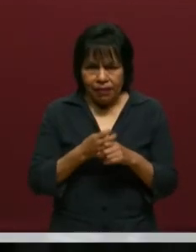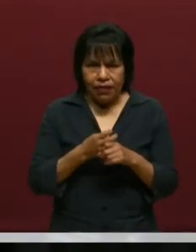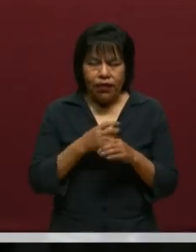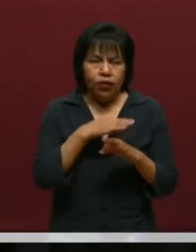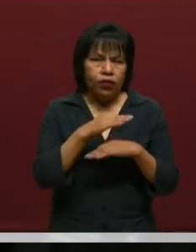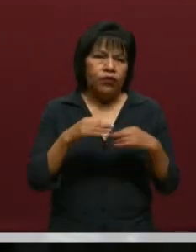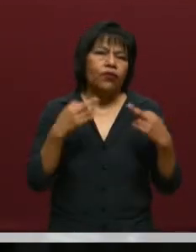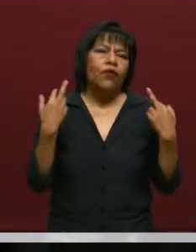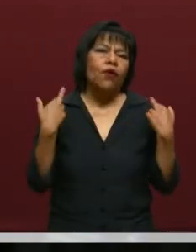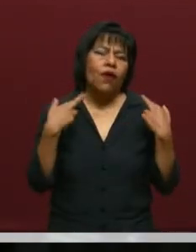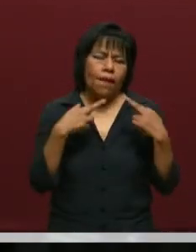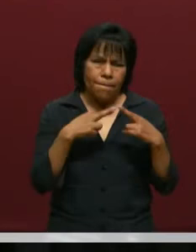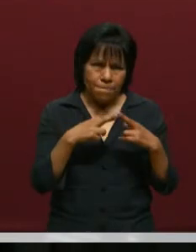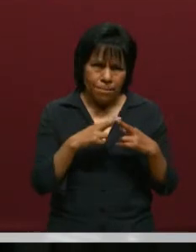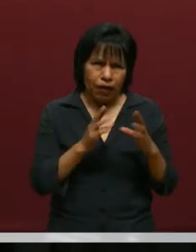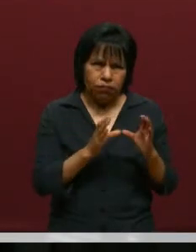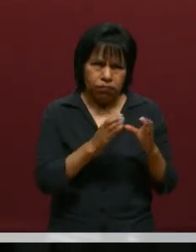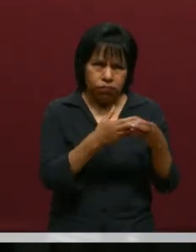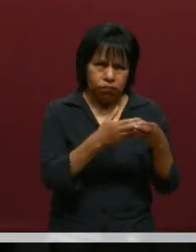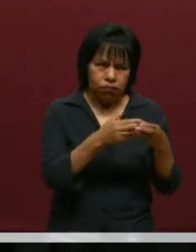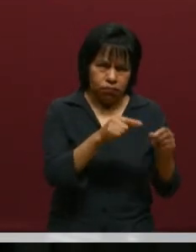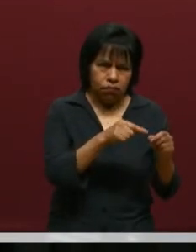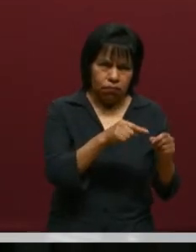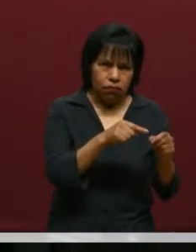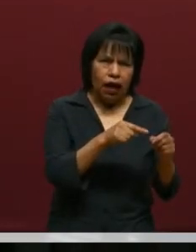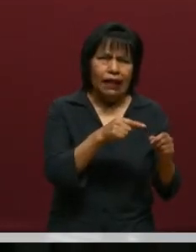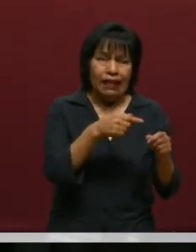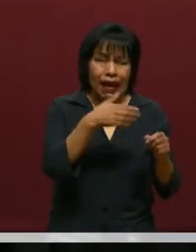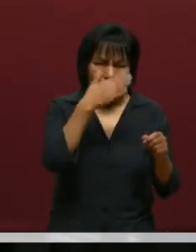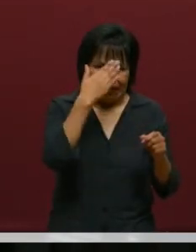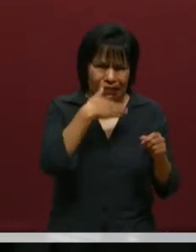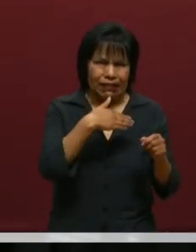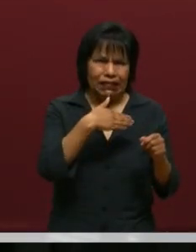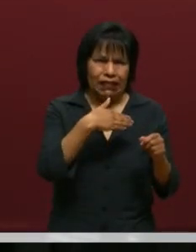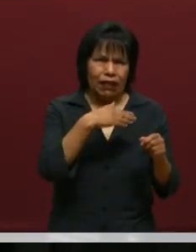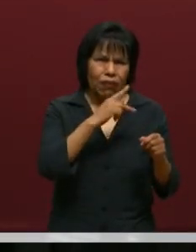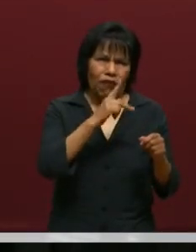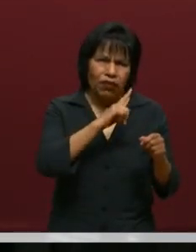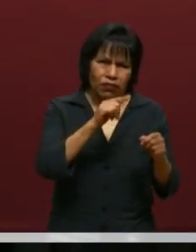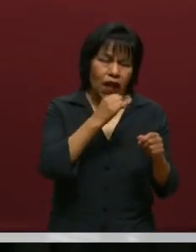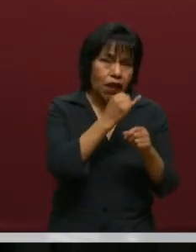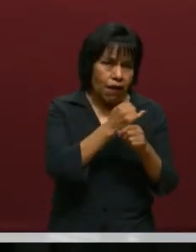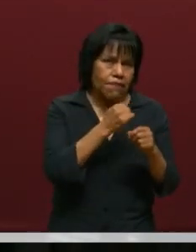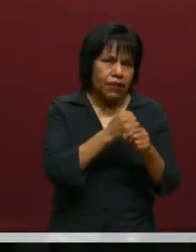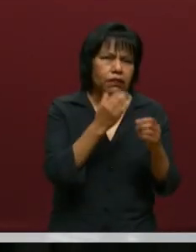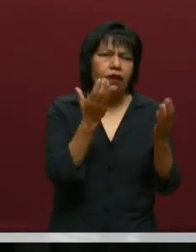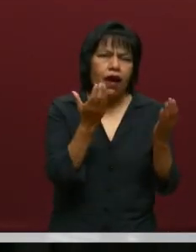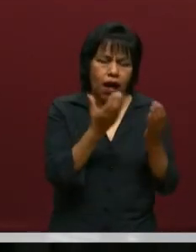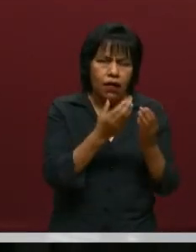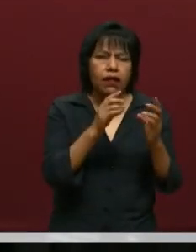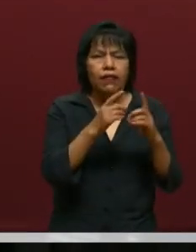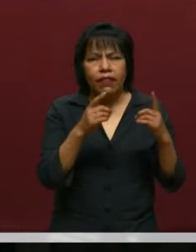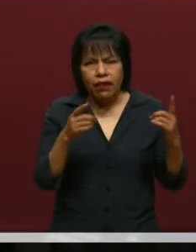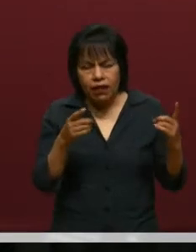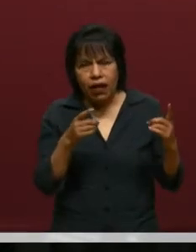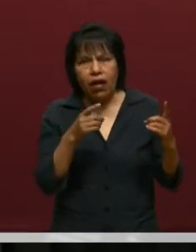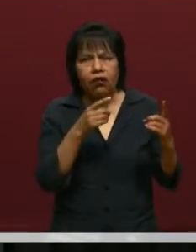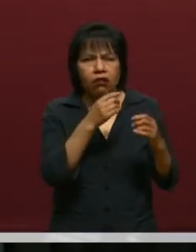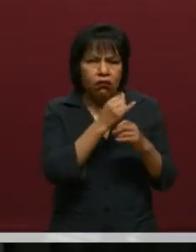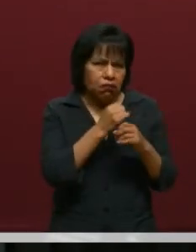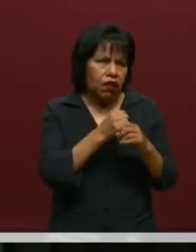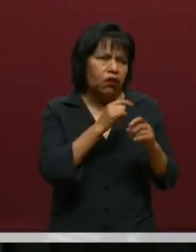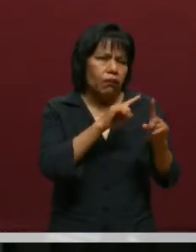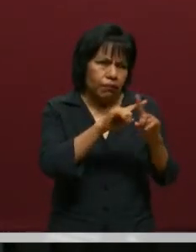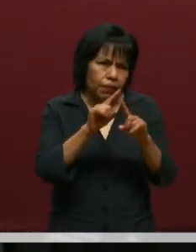académicos que están consolidados. Ya son cuerpos académicos muy sólidos que hacen investigación, que hacen desarrollo en